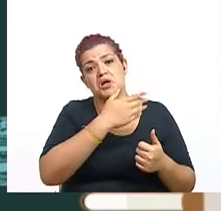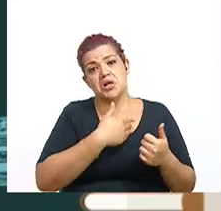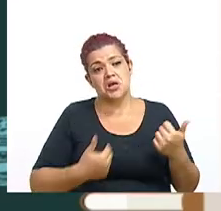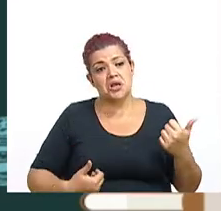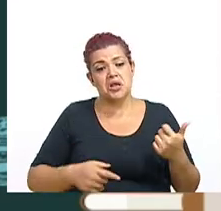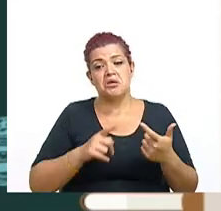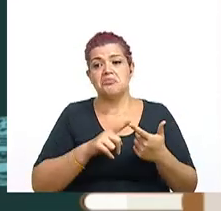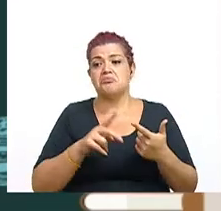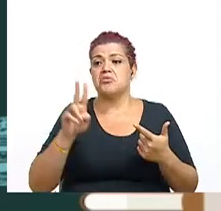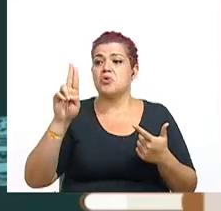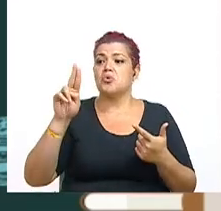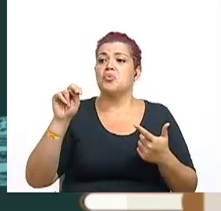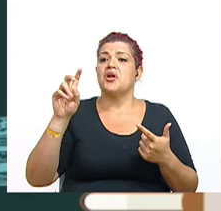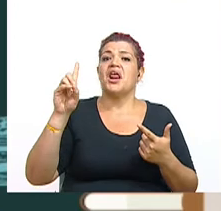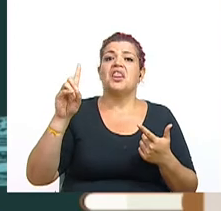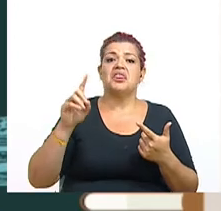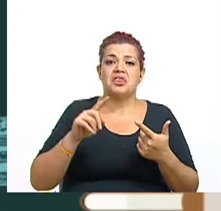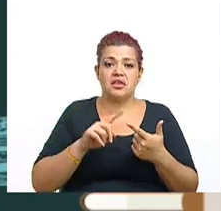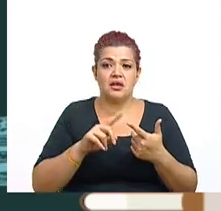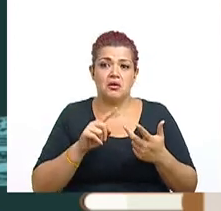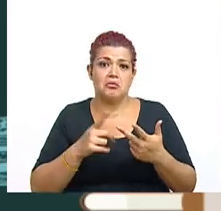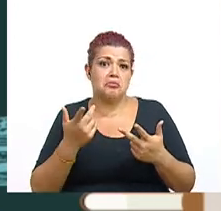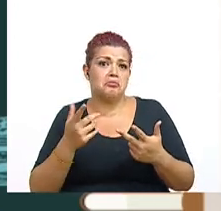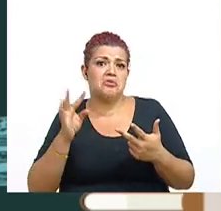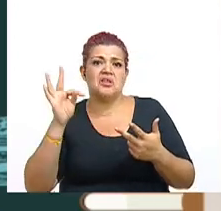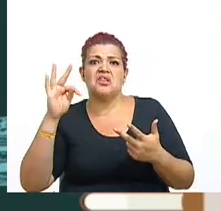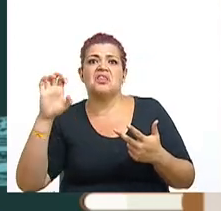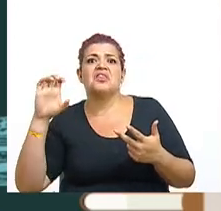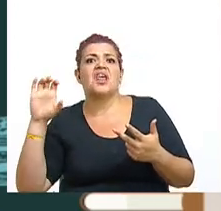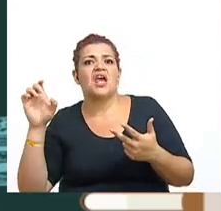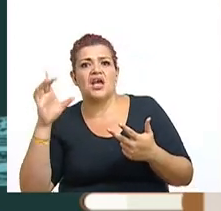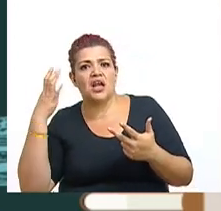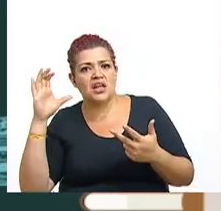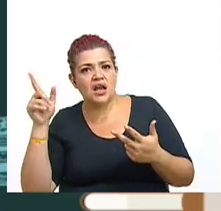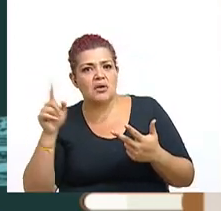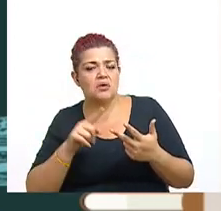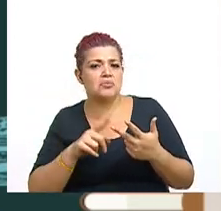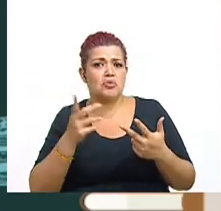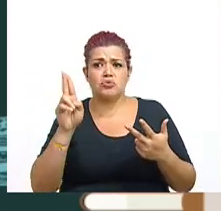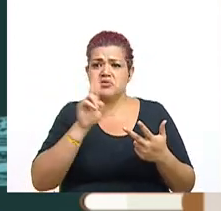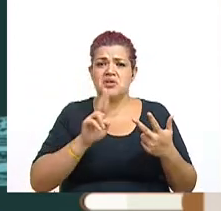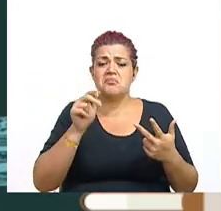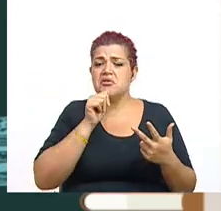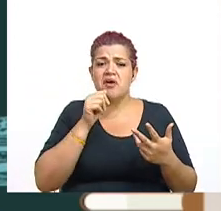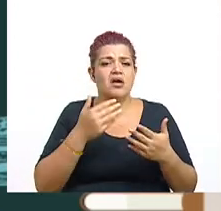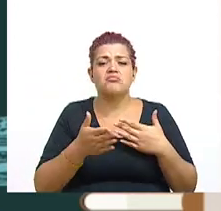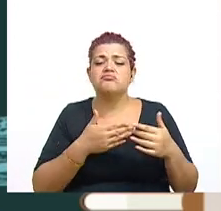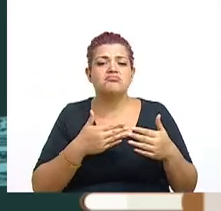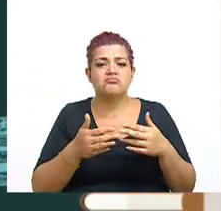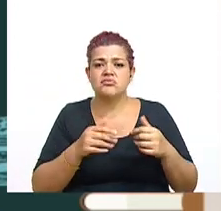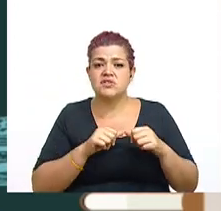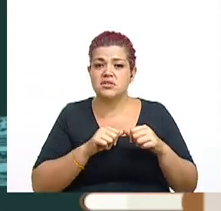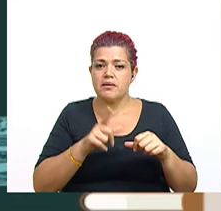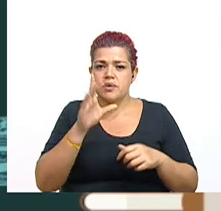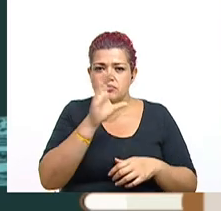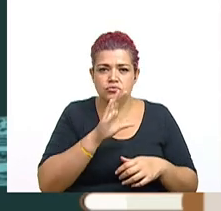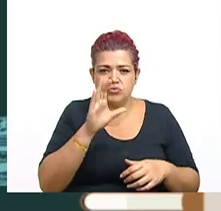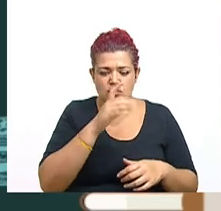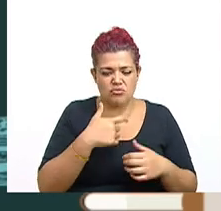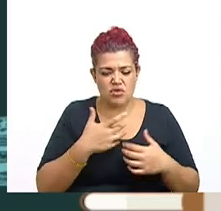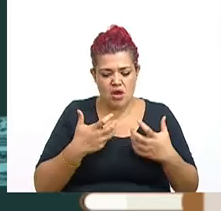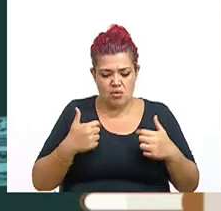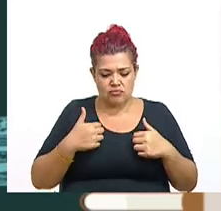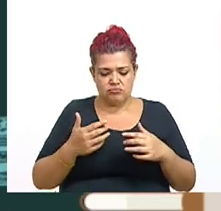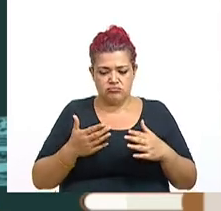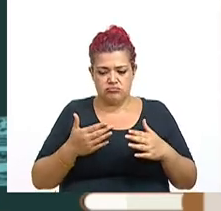o al Instituto Tecnológico o a una universidad privada, por ejemplo. No hay problema. Siempre que busquen esa superación